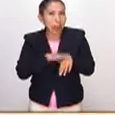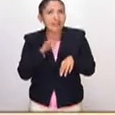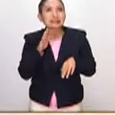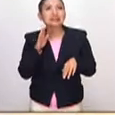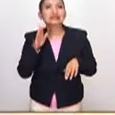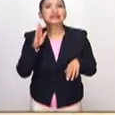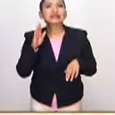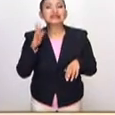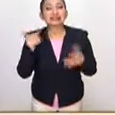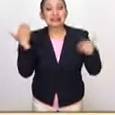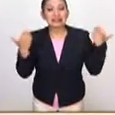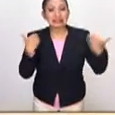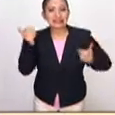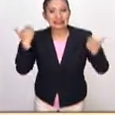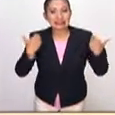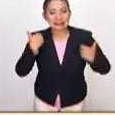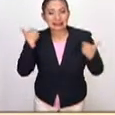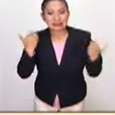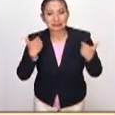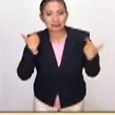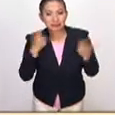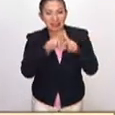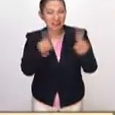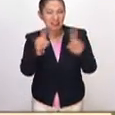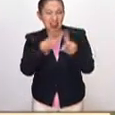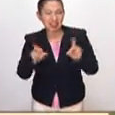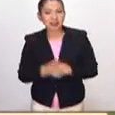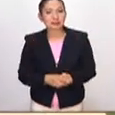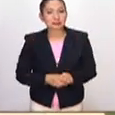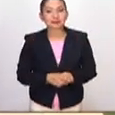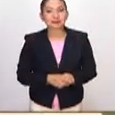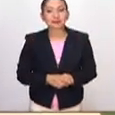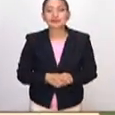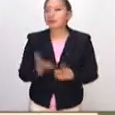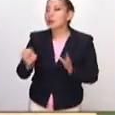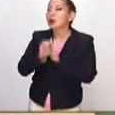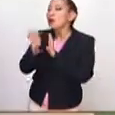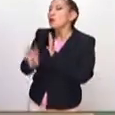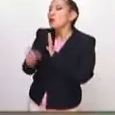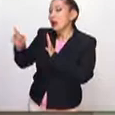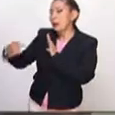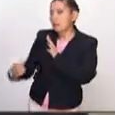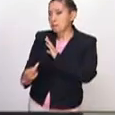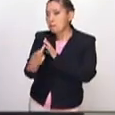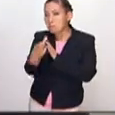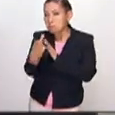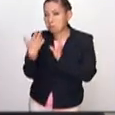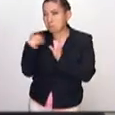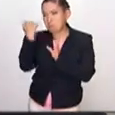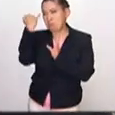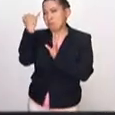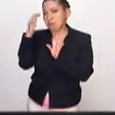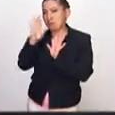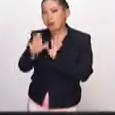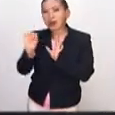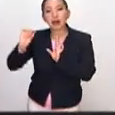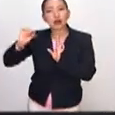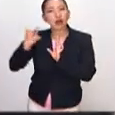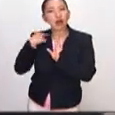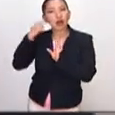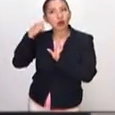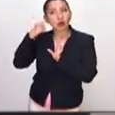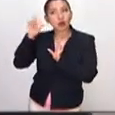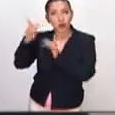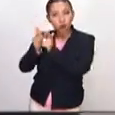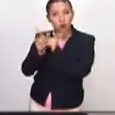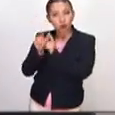divertidas, distintas. Y, por ejemplo, una pregunta que me salta. Hace poco